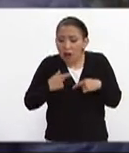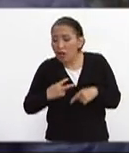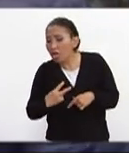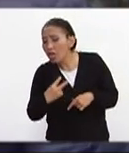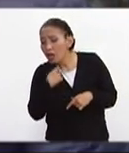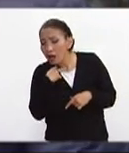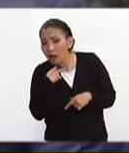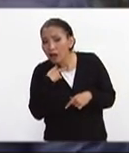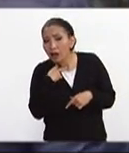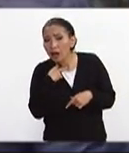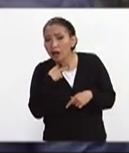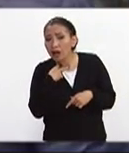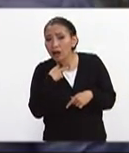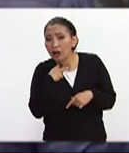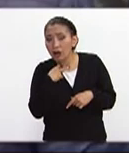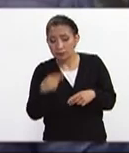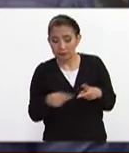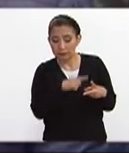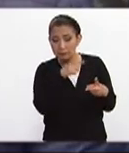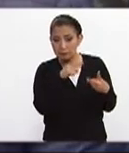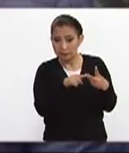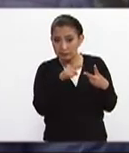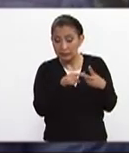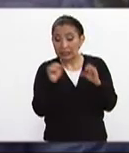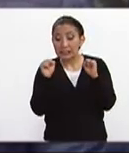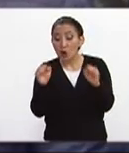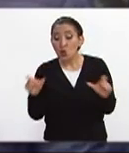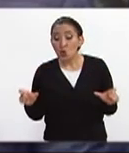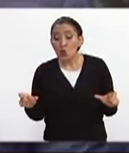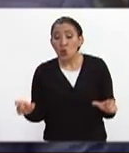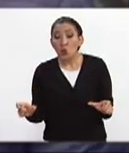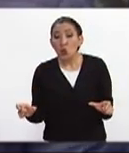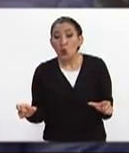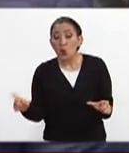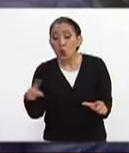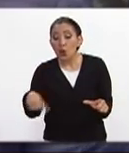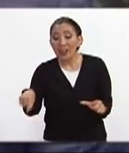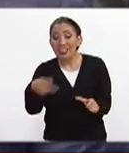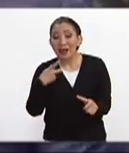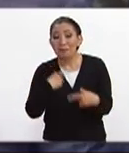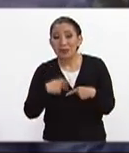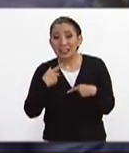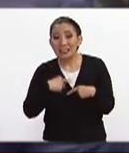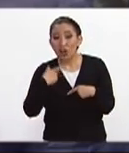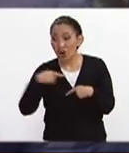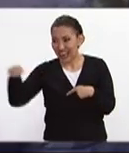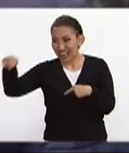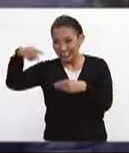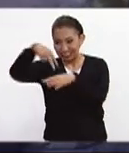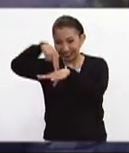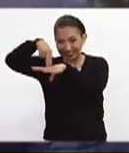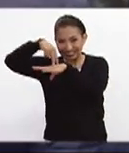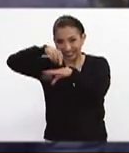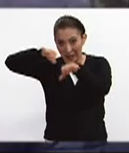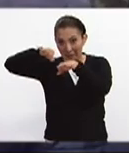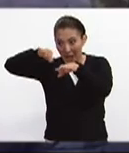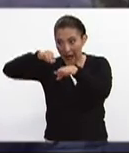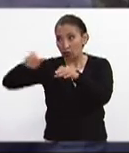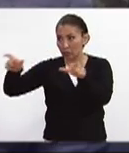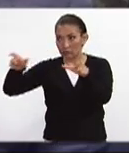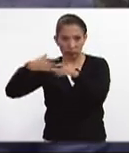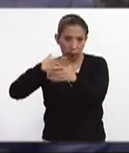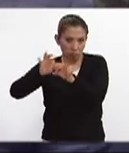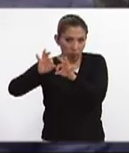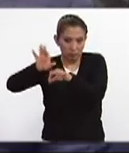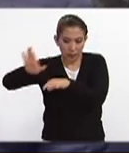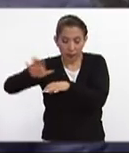atrapada segundo la seguridad de las personas rescatistas que están trabajando en ello